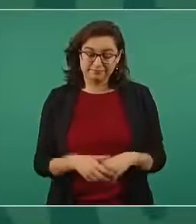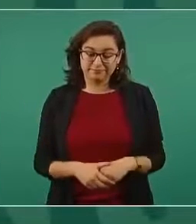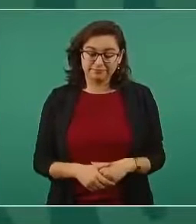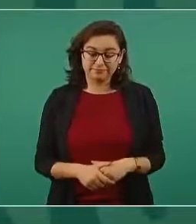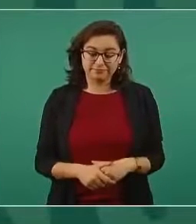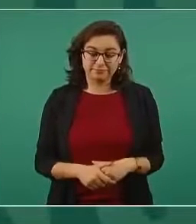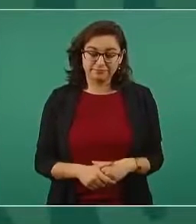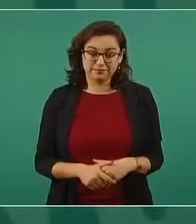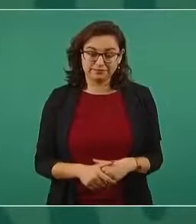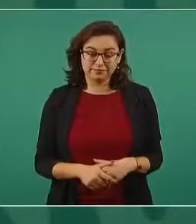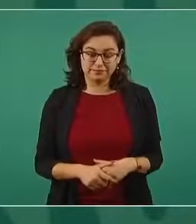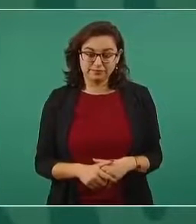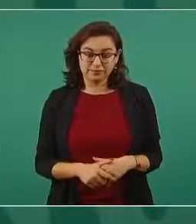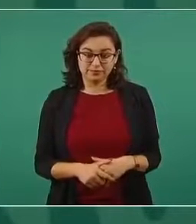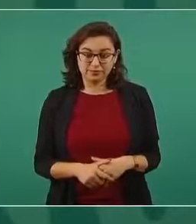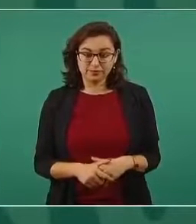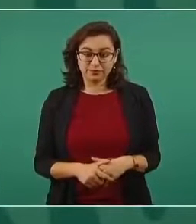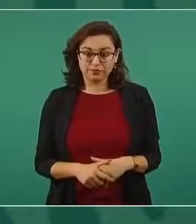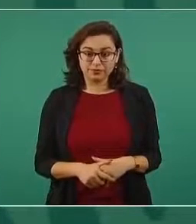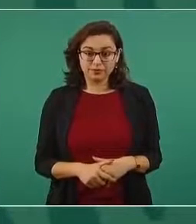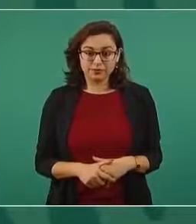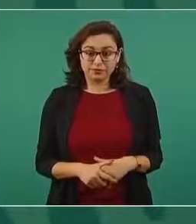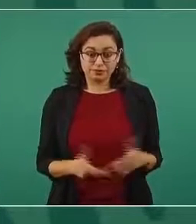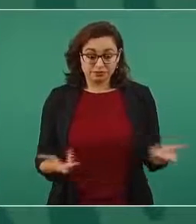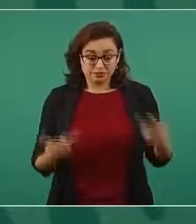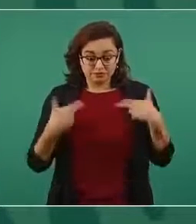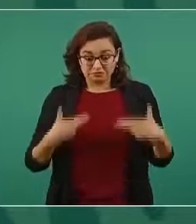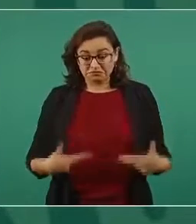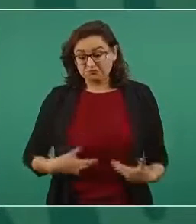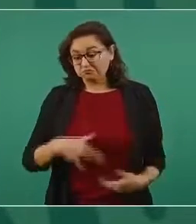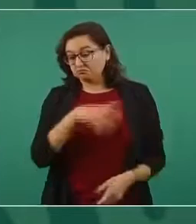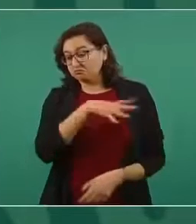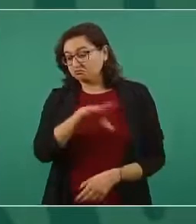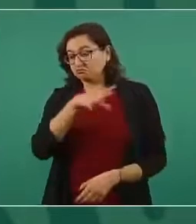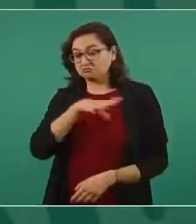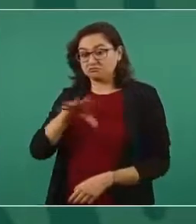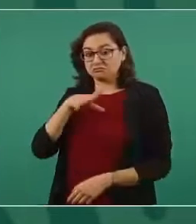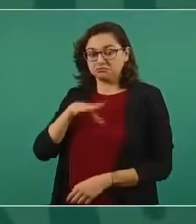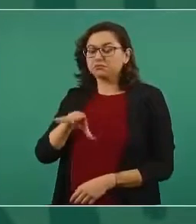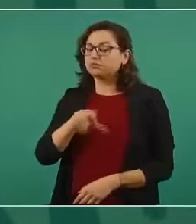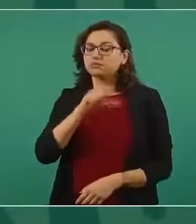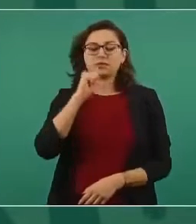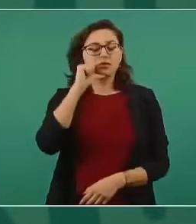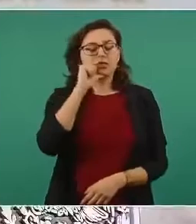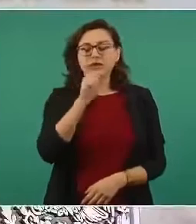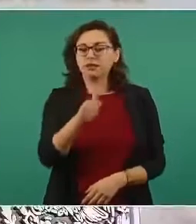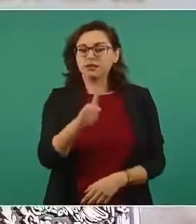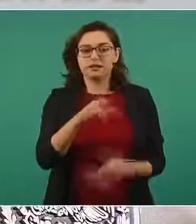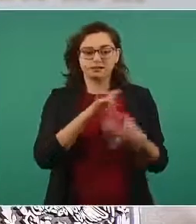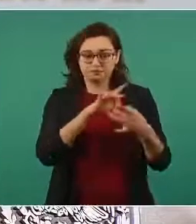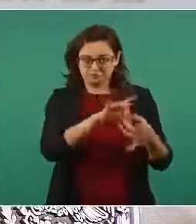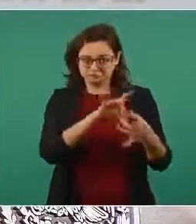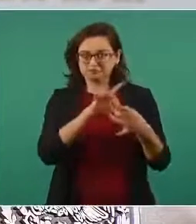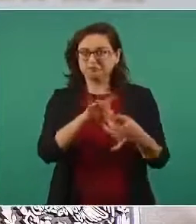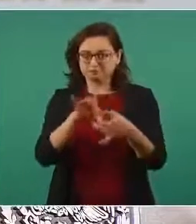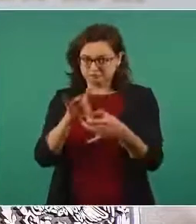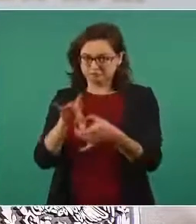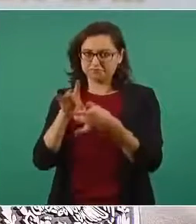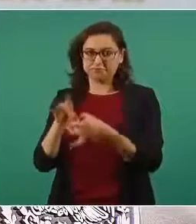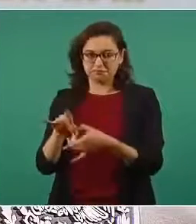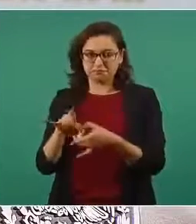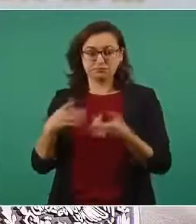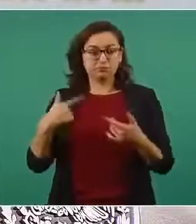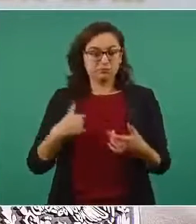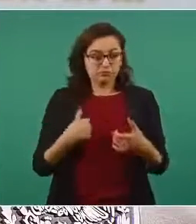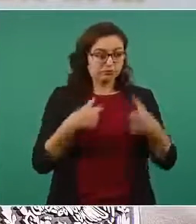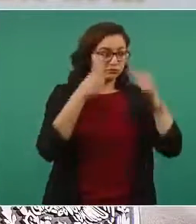nada humano nos es ajeno o sea yo estoy pendiente